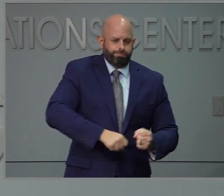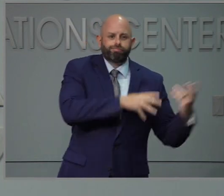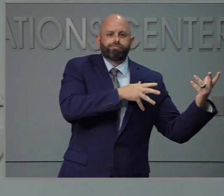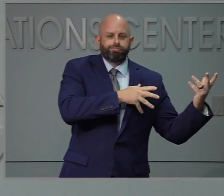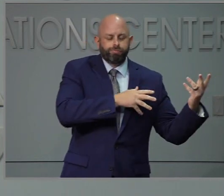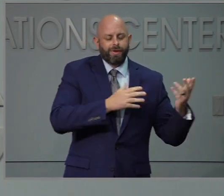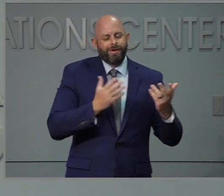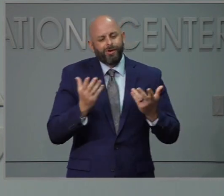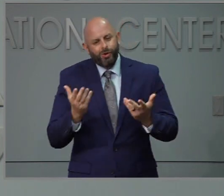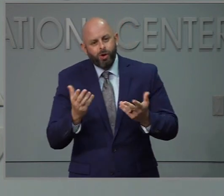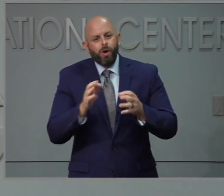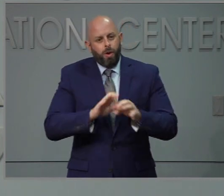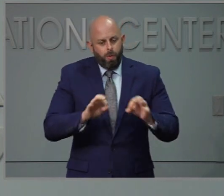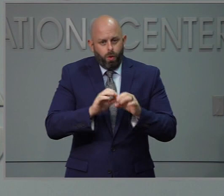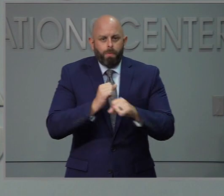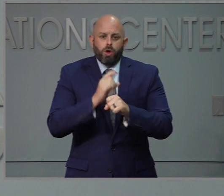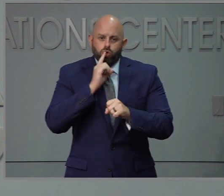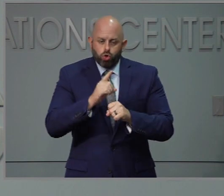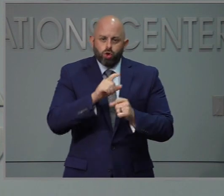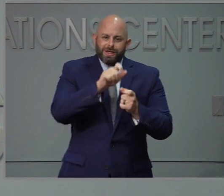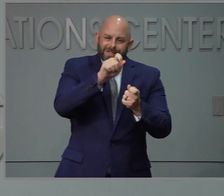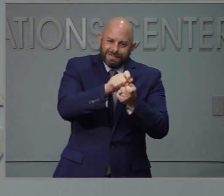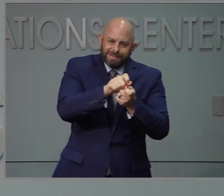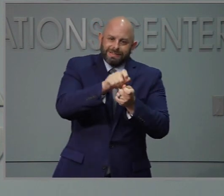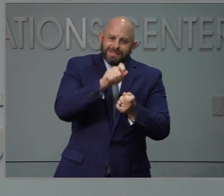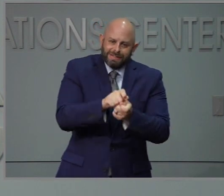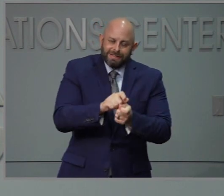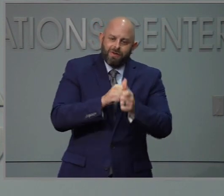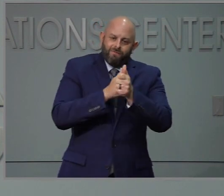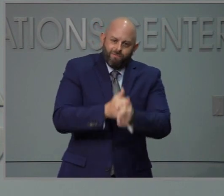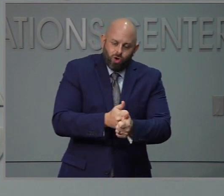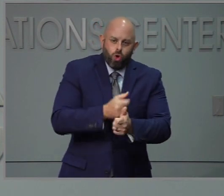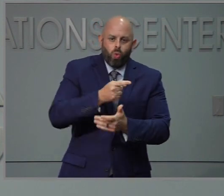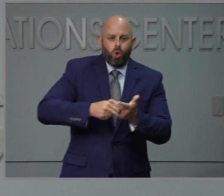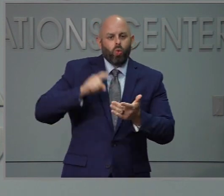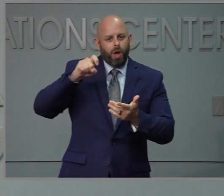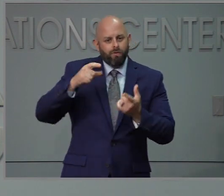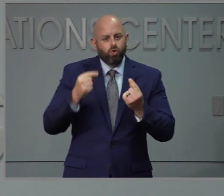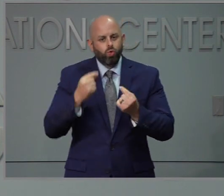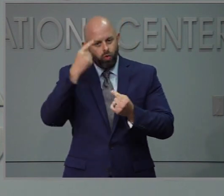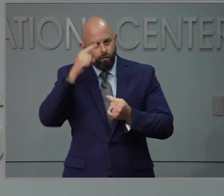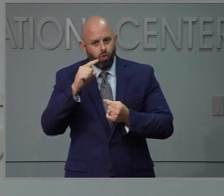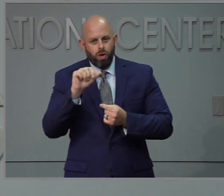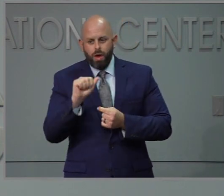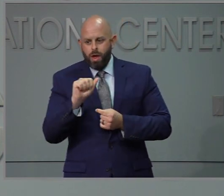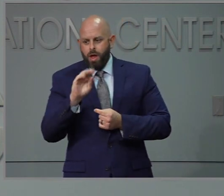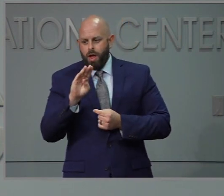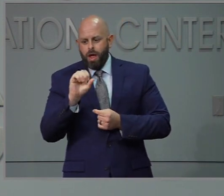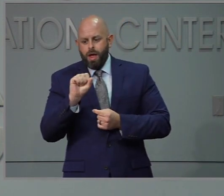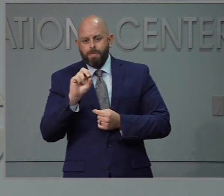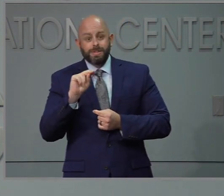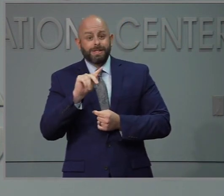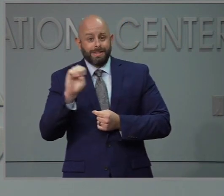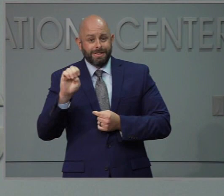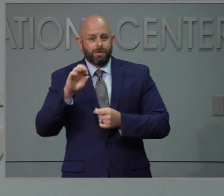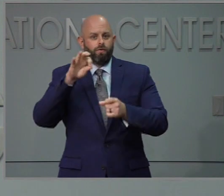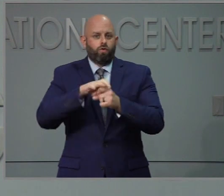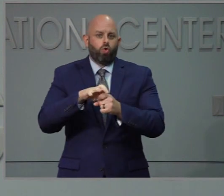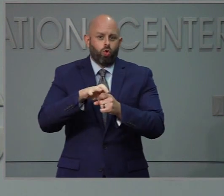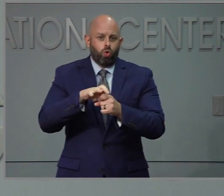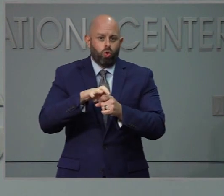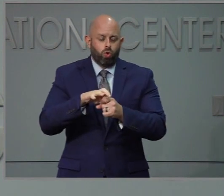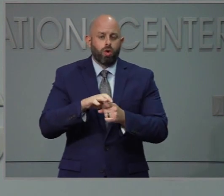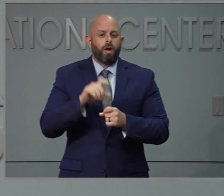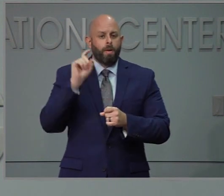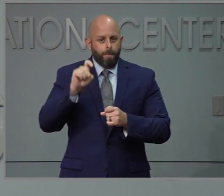las personas entiendan las cosas que se necesitan hacer para poder votar en ausencia. El hecho de que